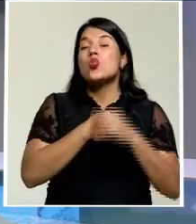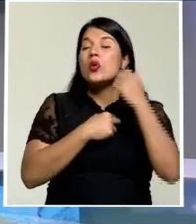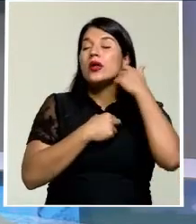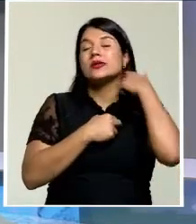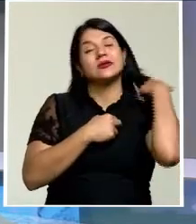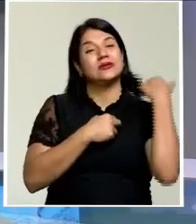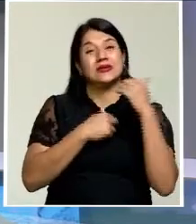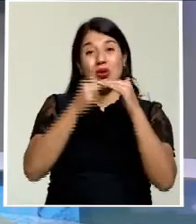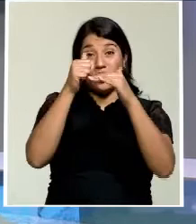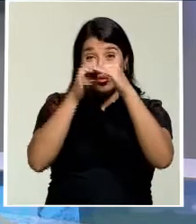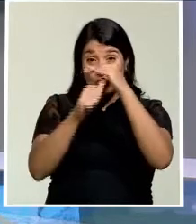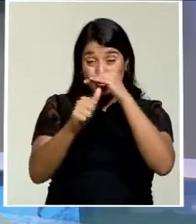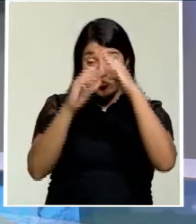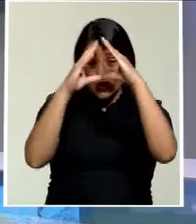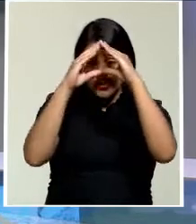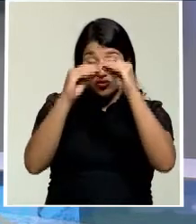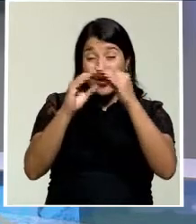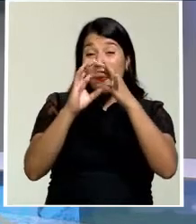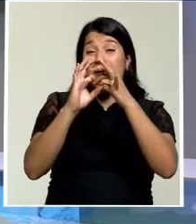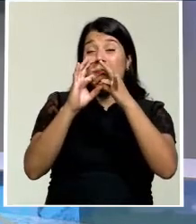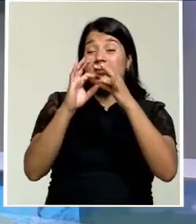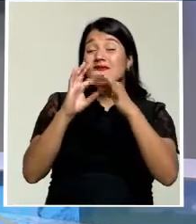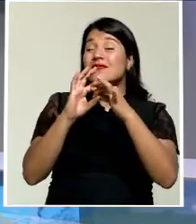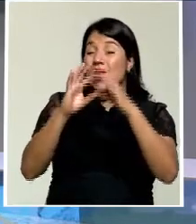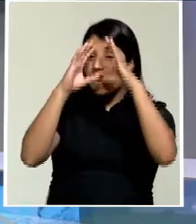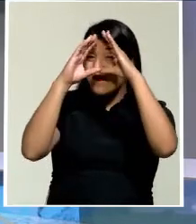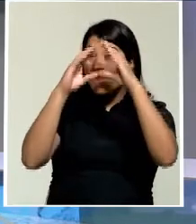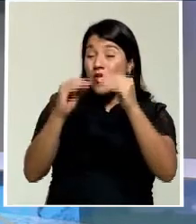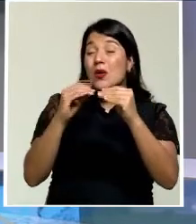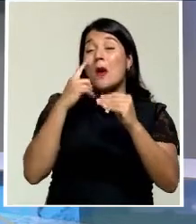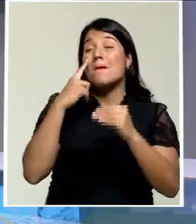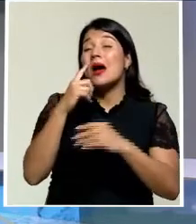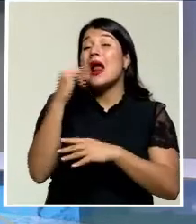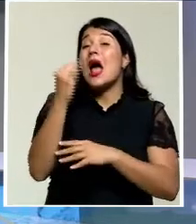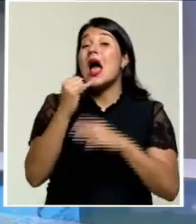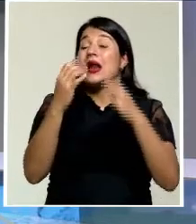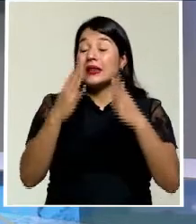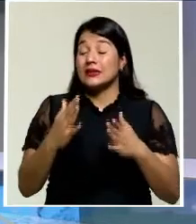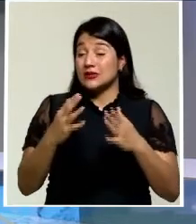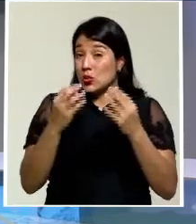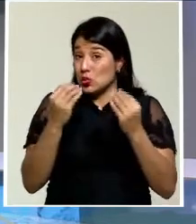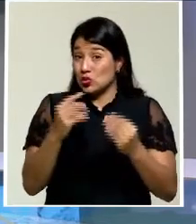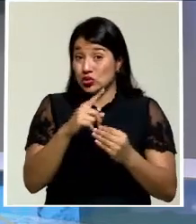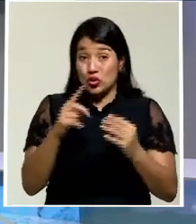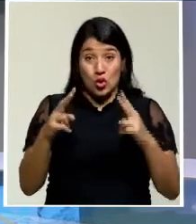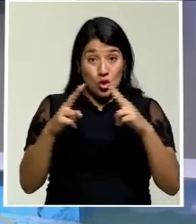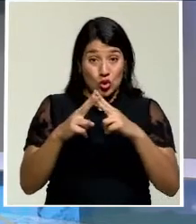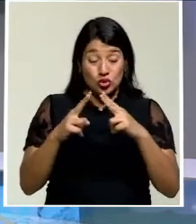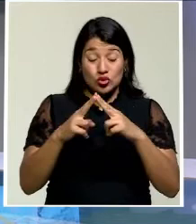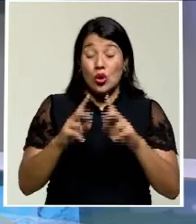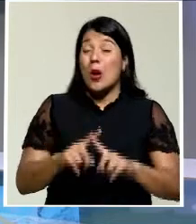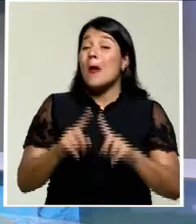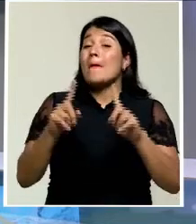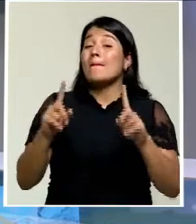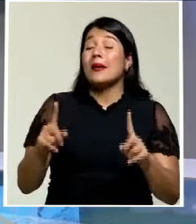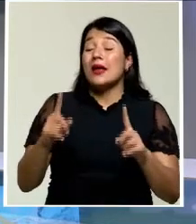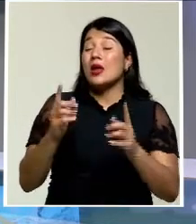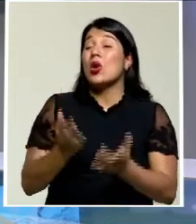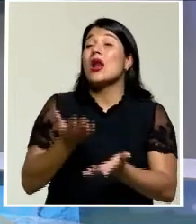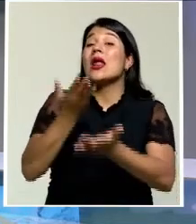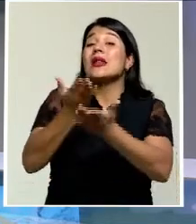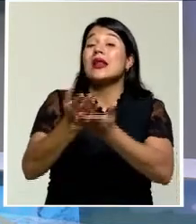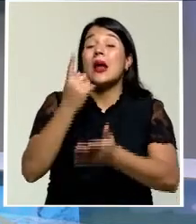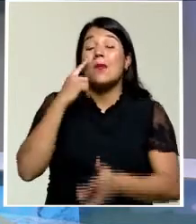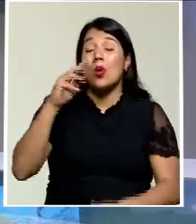biografía de artistas suele pasar desapercibido para muchos ciudadanos. Sin embargo, la entrega de la académica María